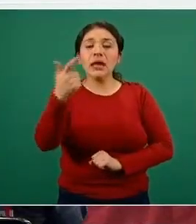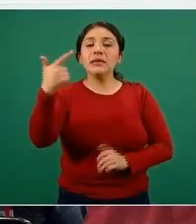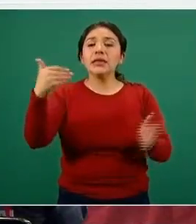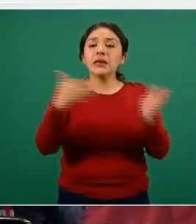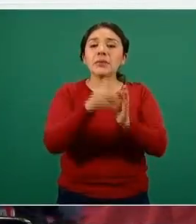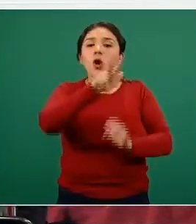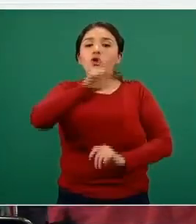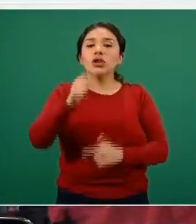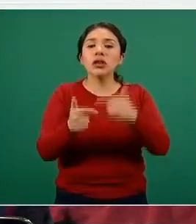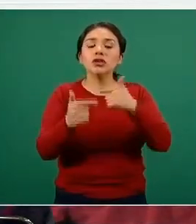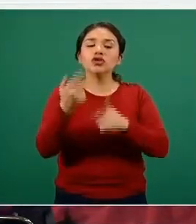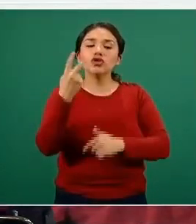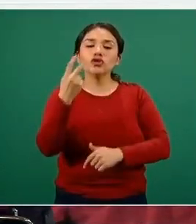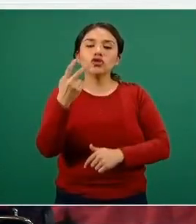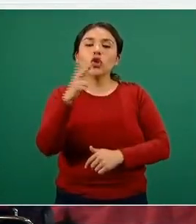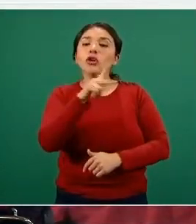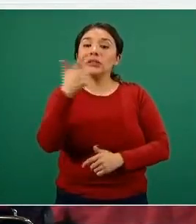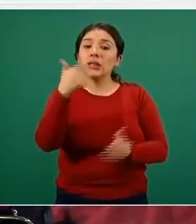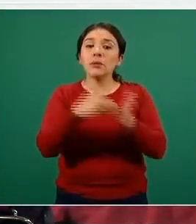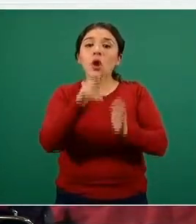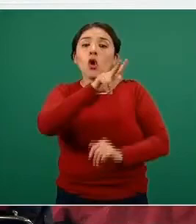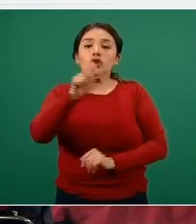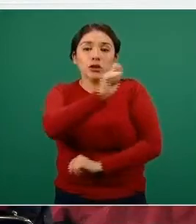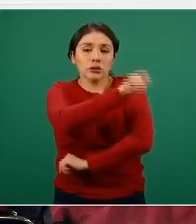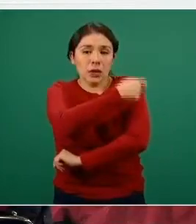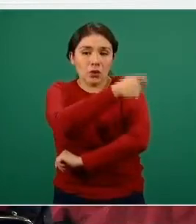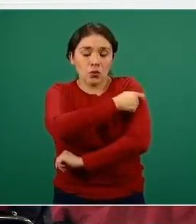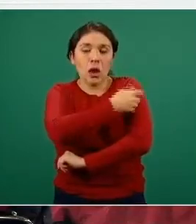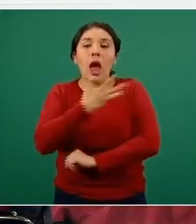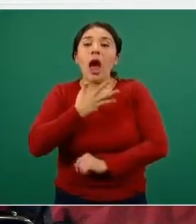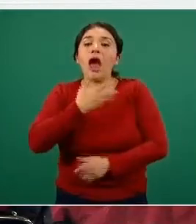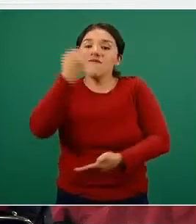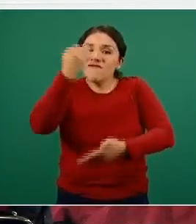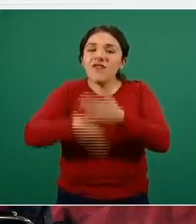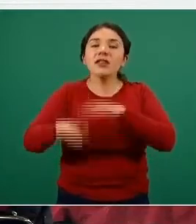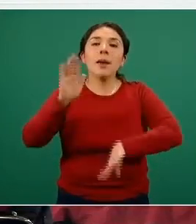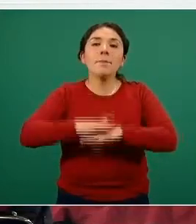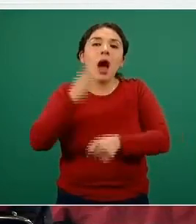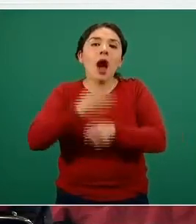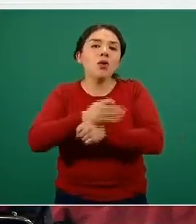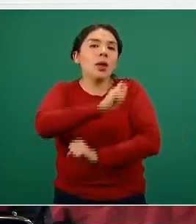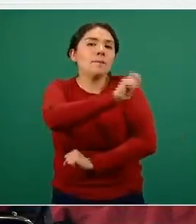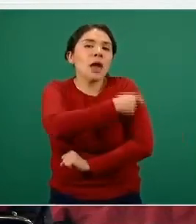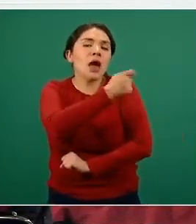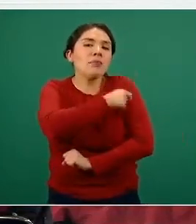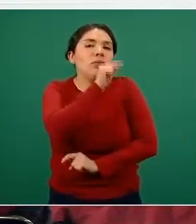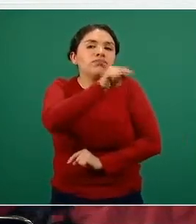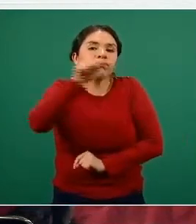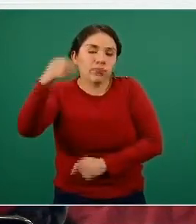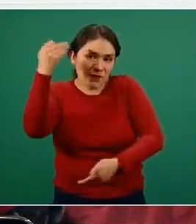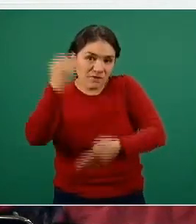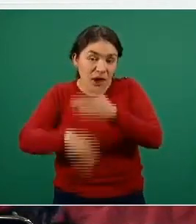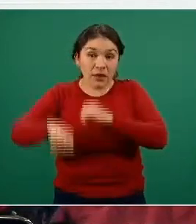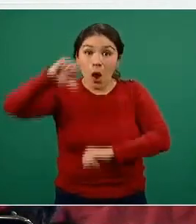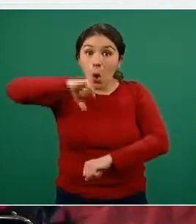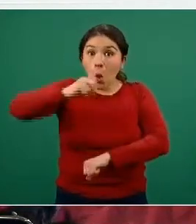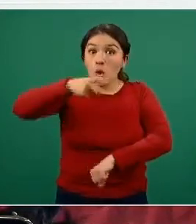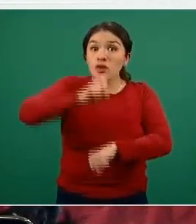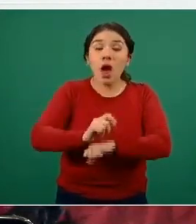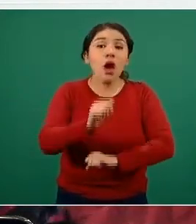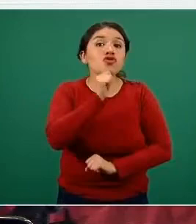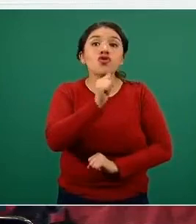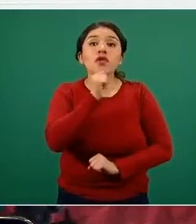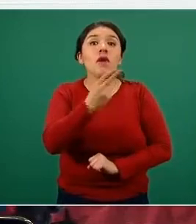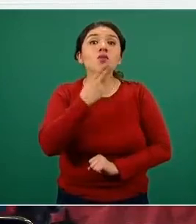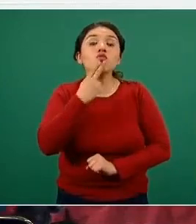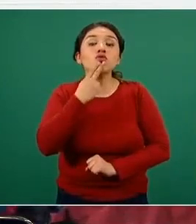mil ochocientas dosis, está al treinta y uno por ciento de esta cantidad. Y hoy todavía no se utiliza